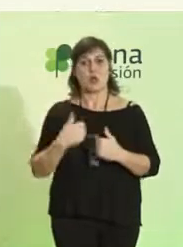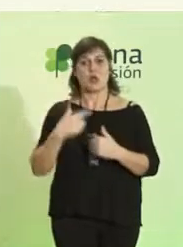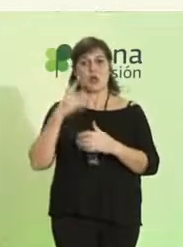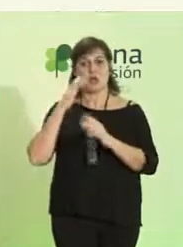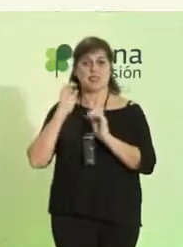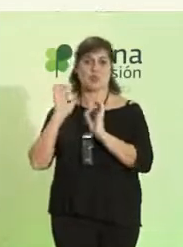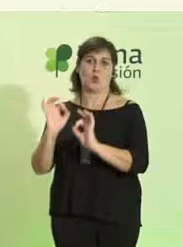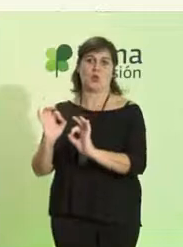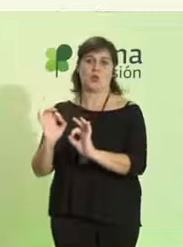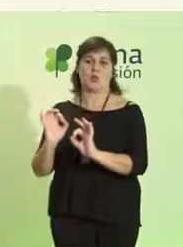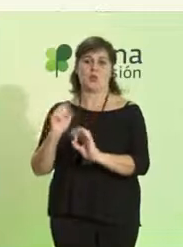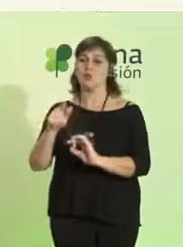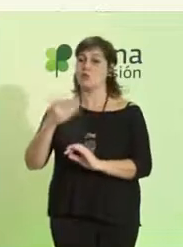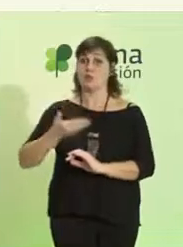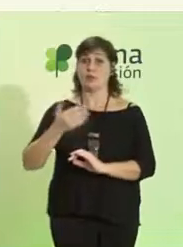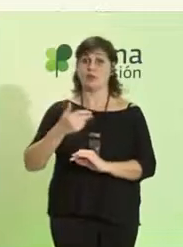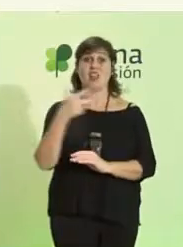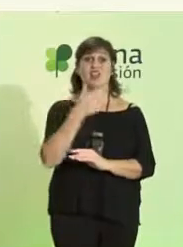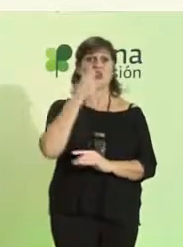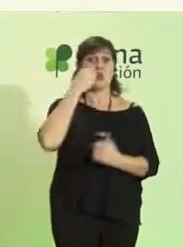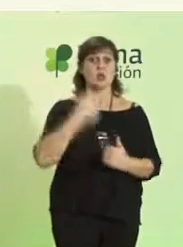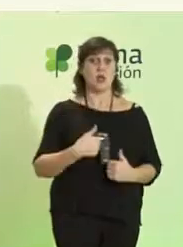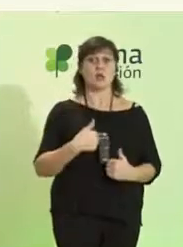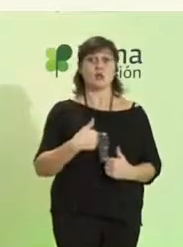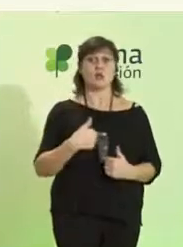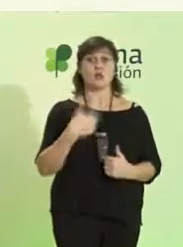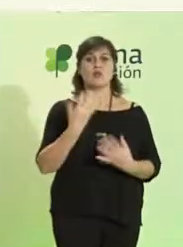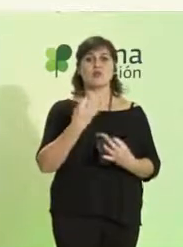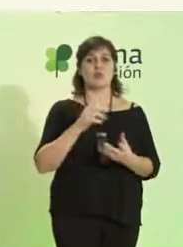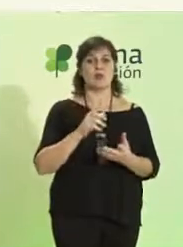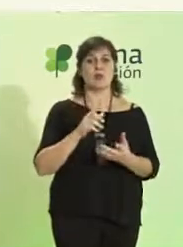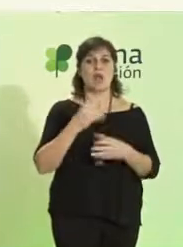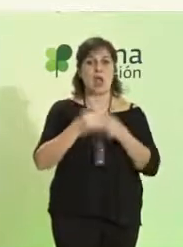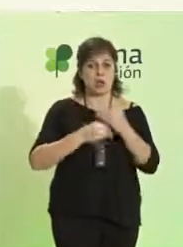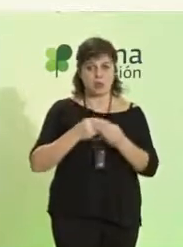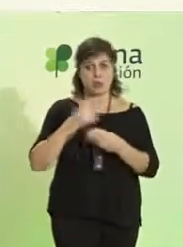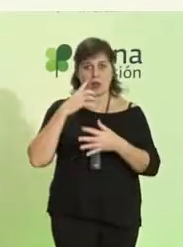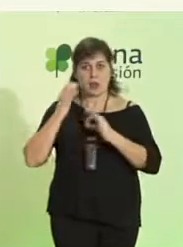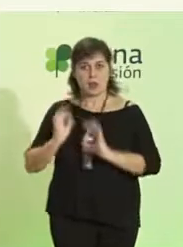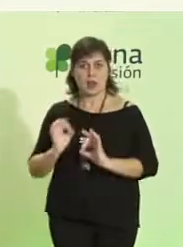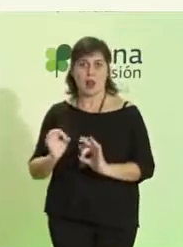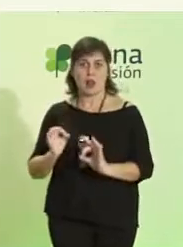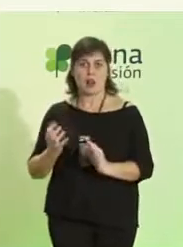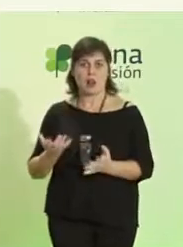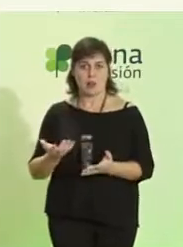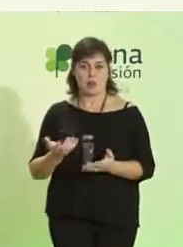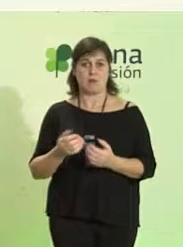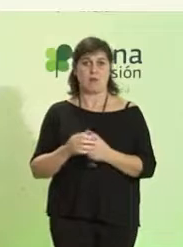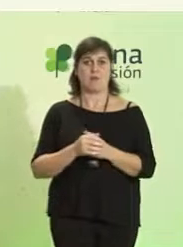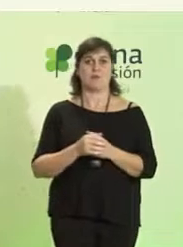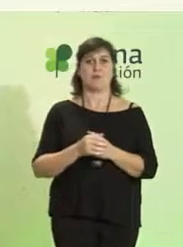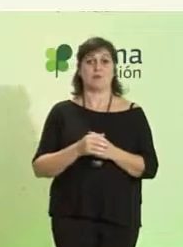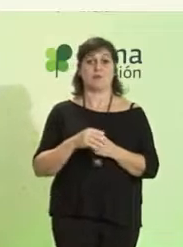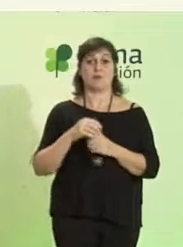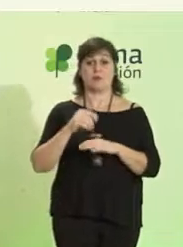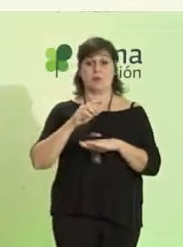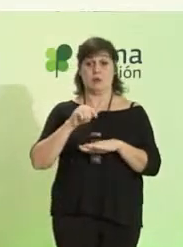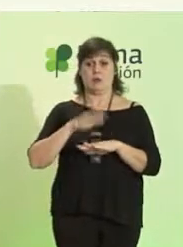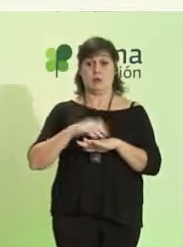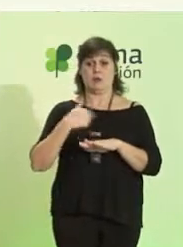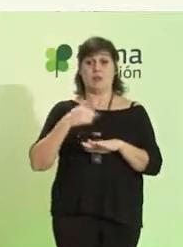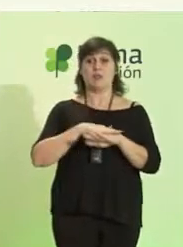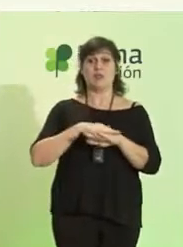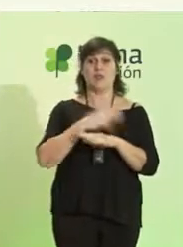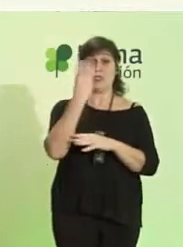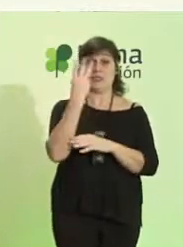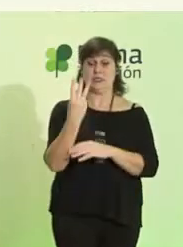Y eso es fundamental. Esos derechos humanos hay que hacerlos realidad en nuestro día a día. Me congratula que estemos aquí las tres Administraciones que tenemos